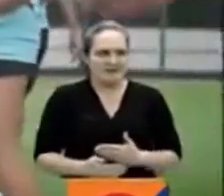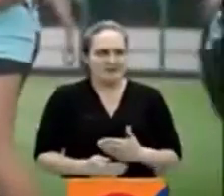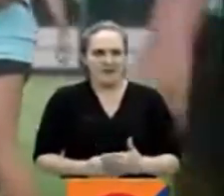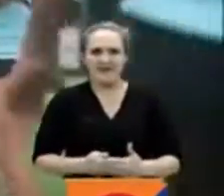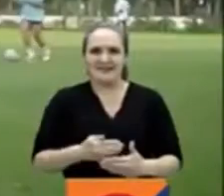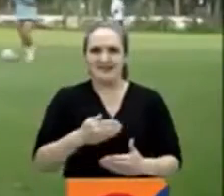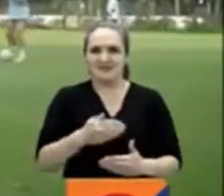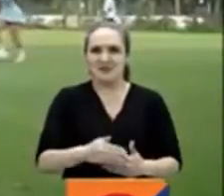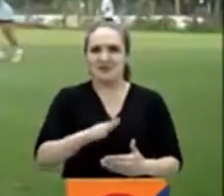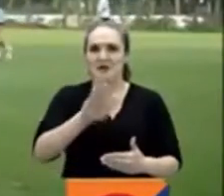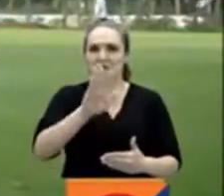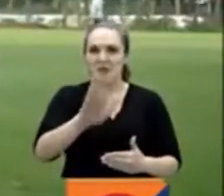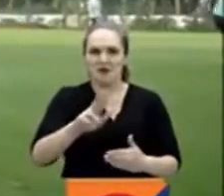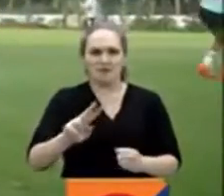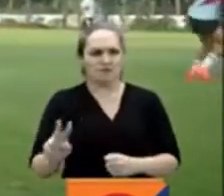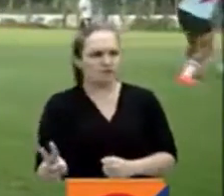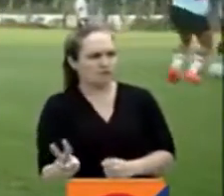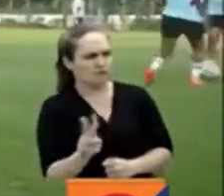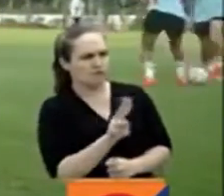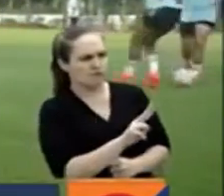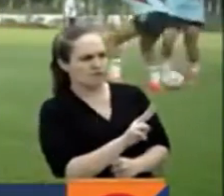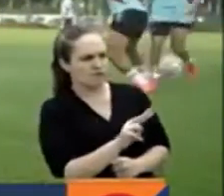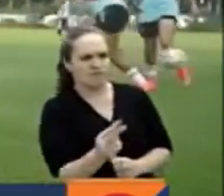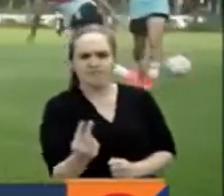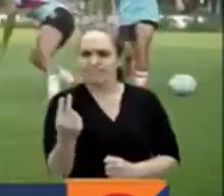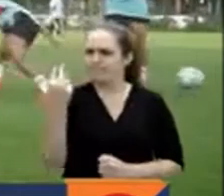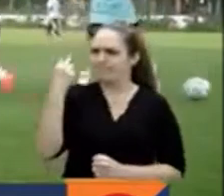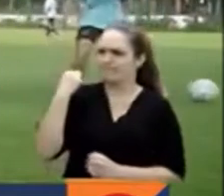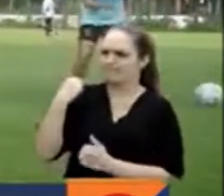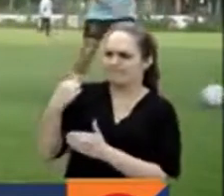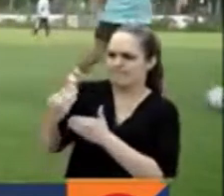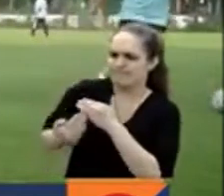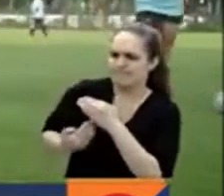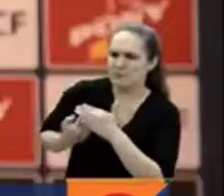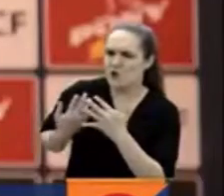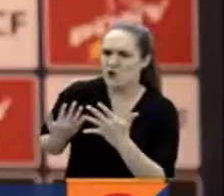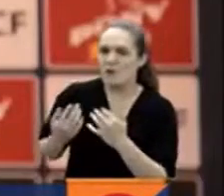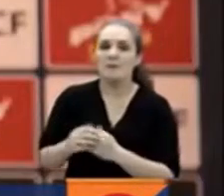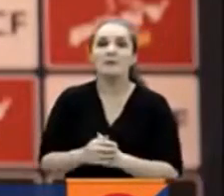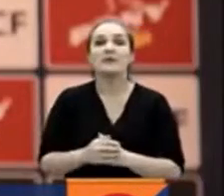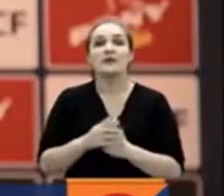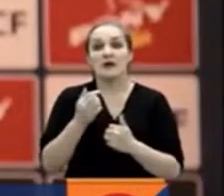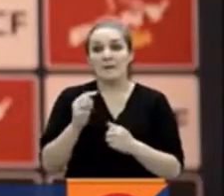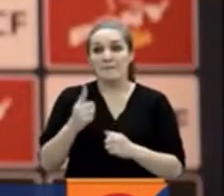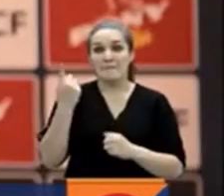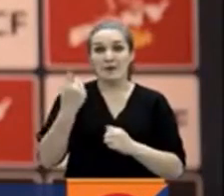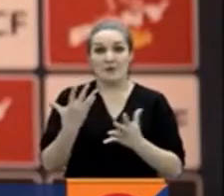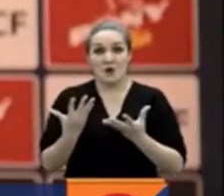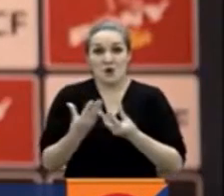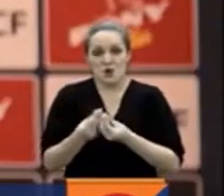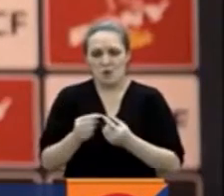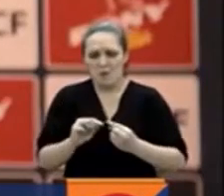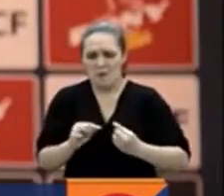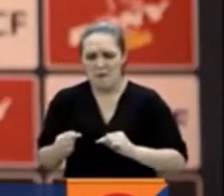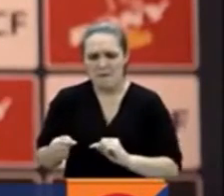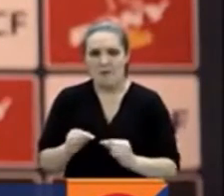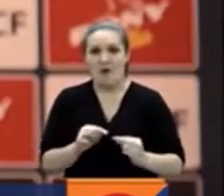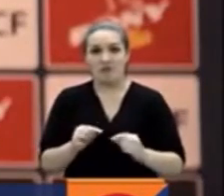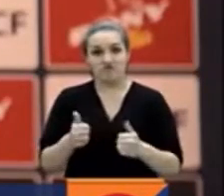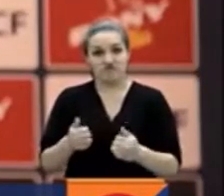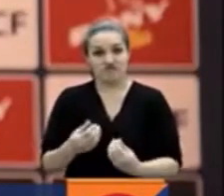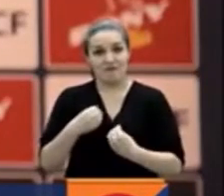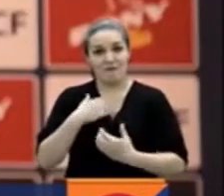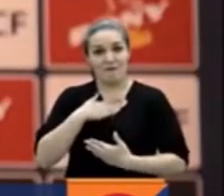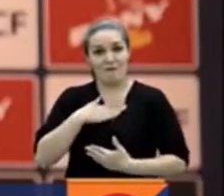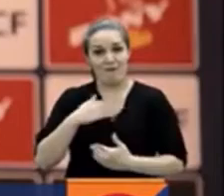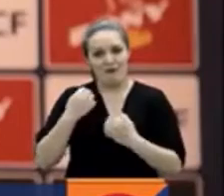siempre es bueno echar un ojo a lo que se construyó. Y lo de esta primera fase, pues nos deja muy satisfechos el esfuerzo,